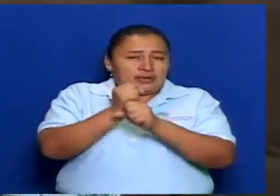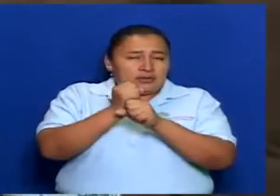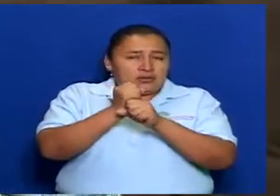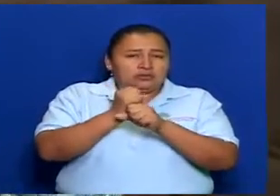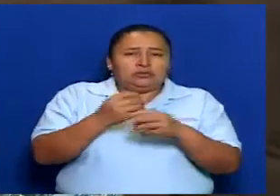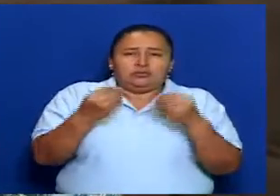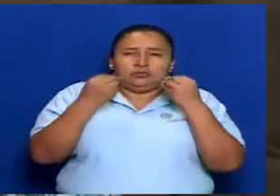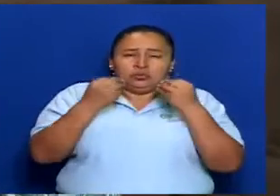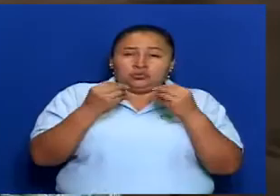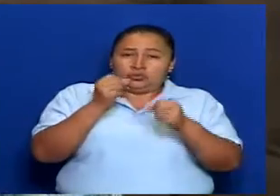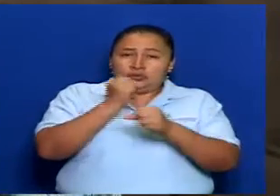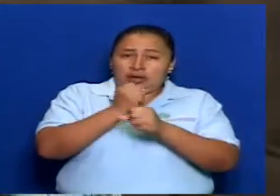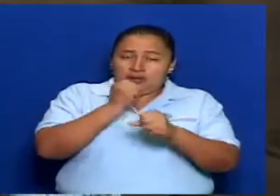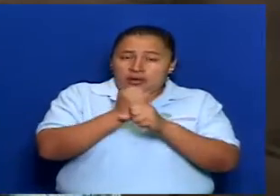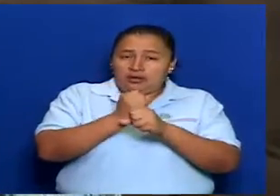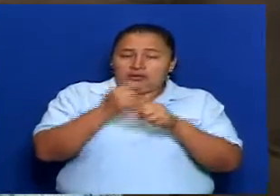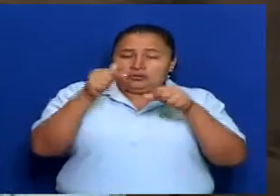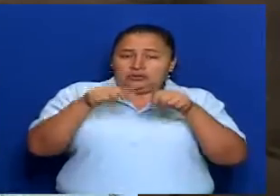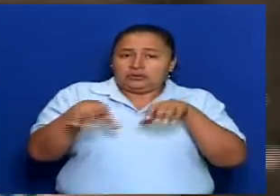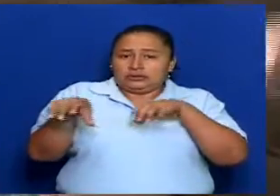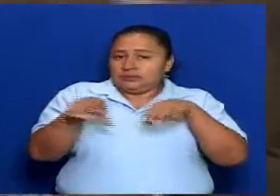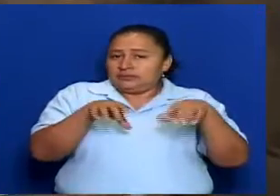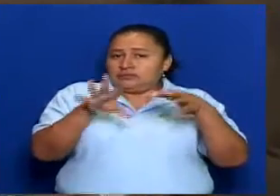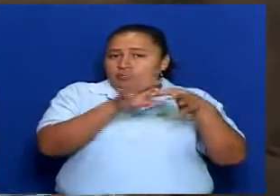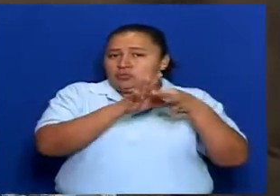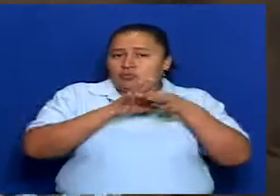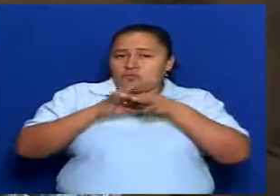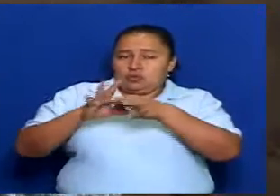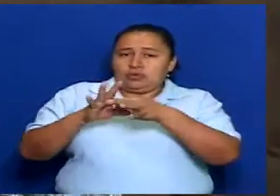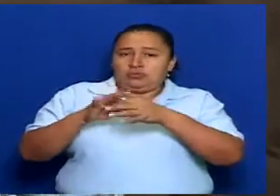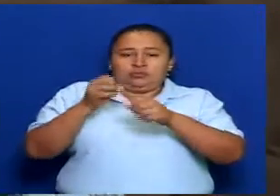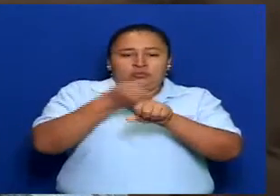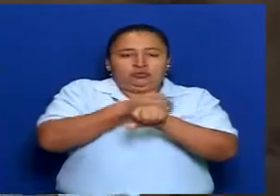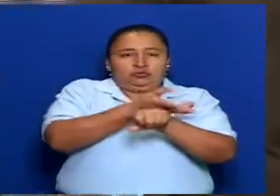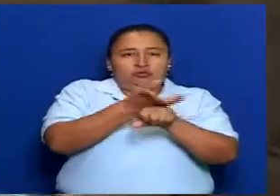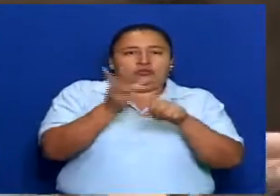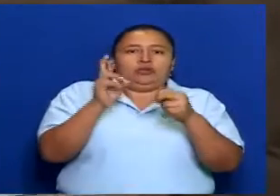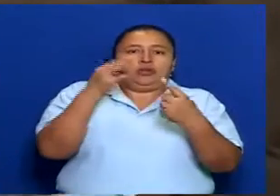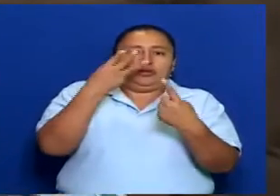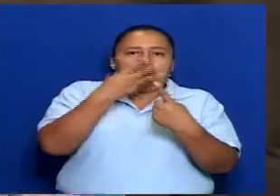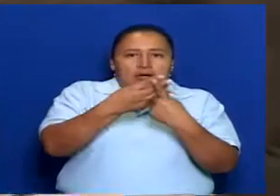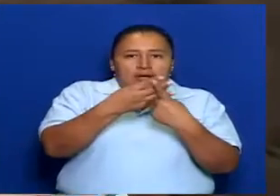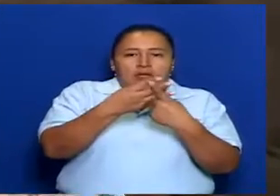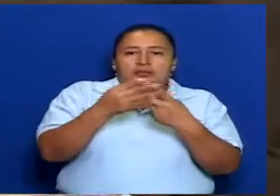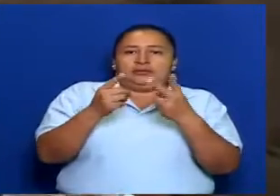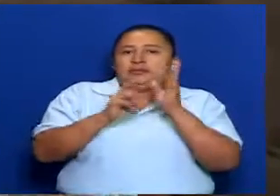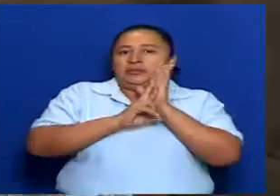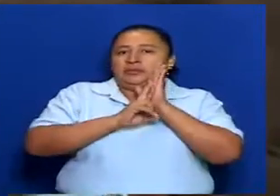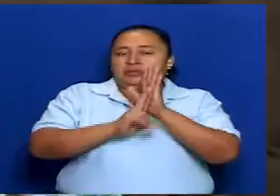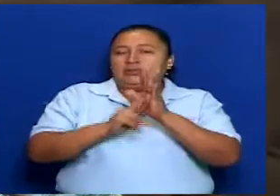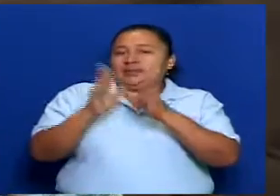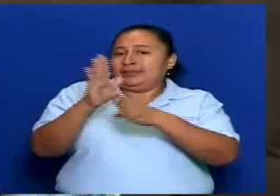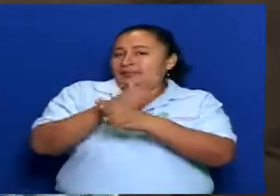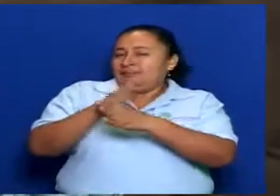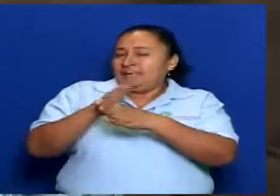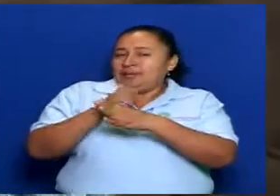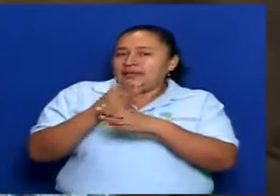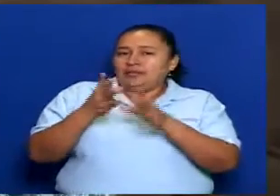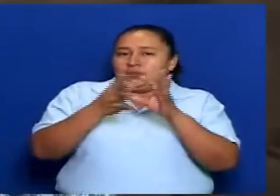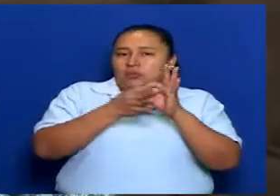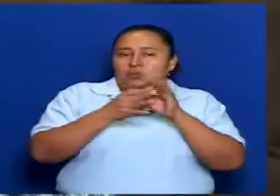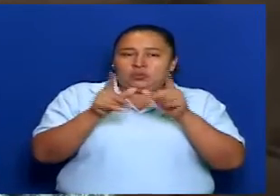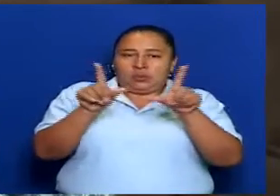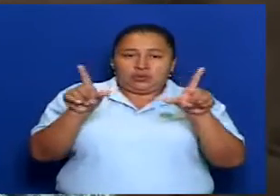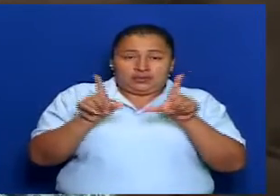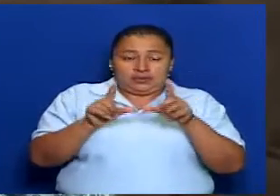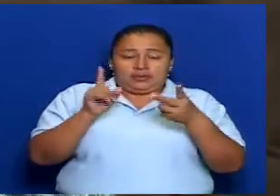esfuerzo, con esa actividad conjunta, consejos regionales, representantes de diferentes unidades,